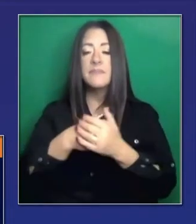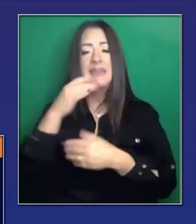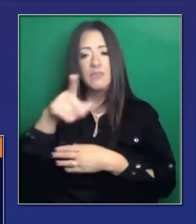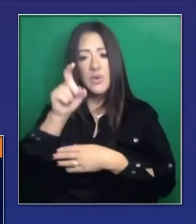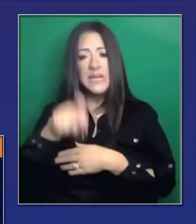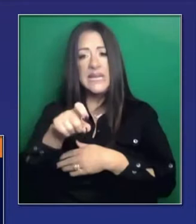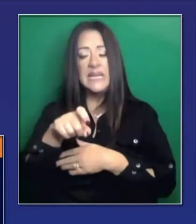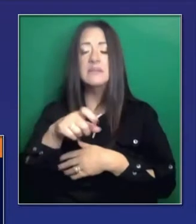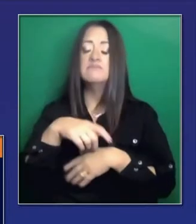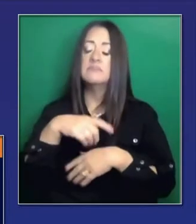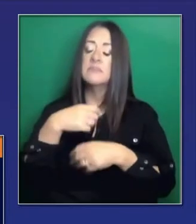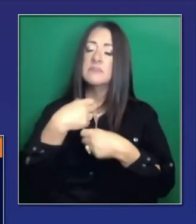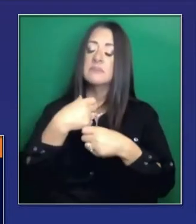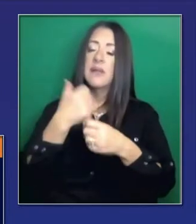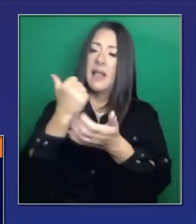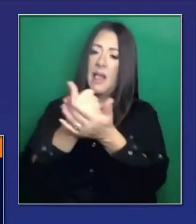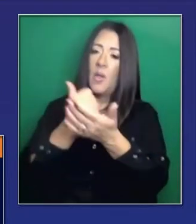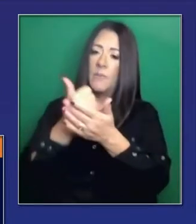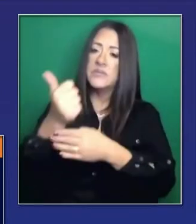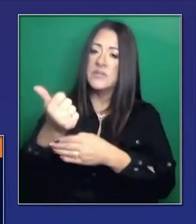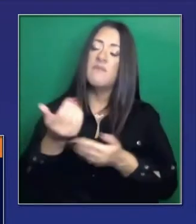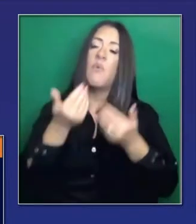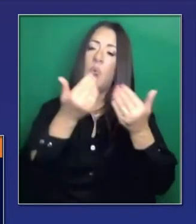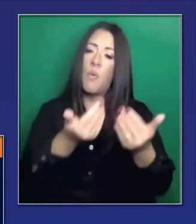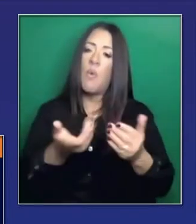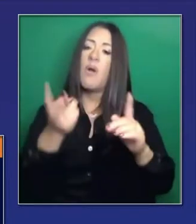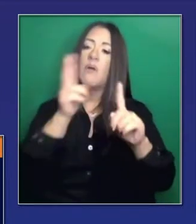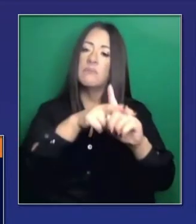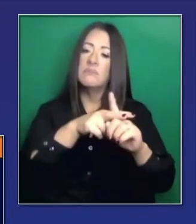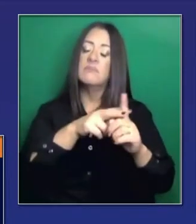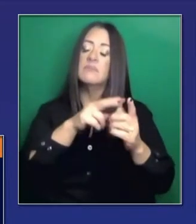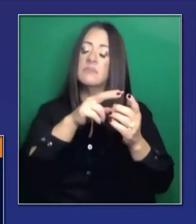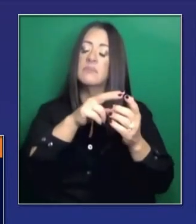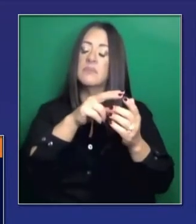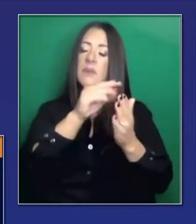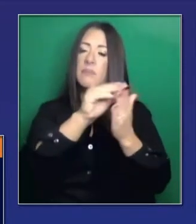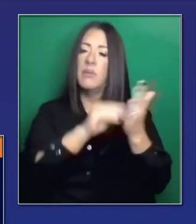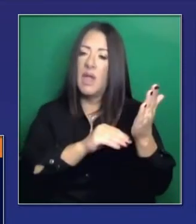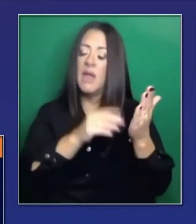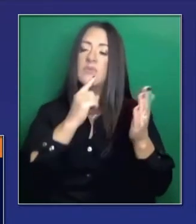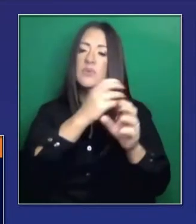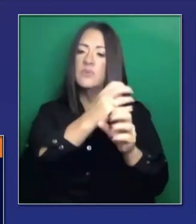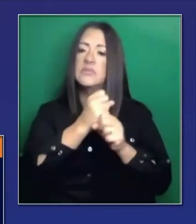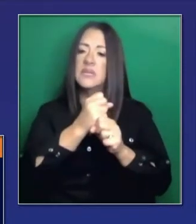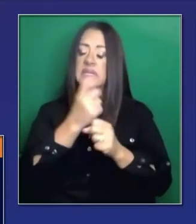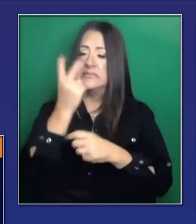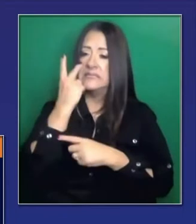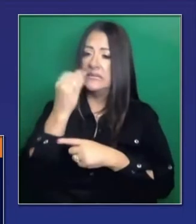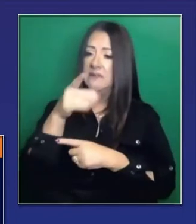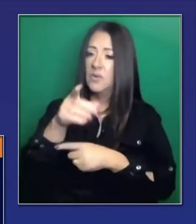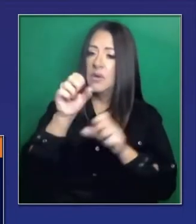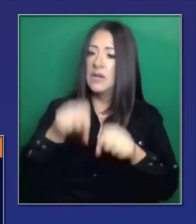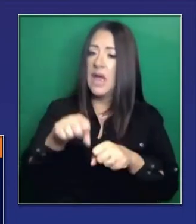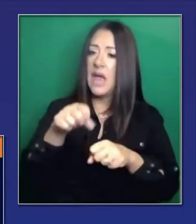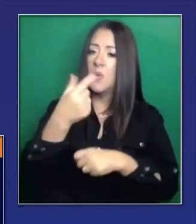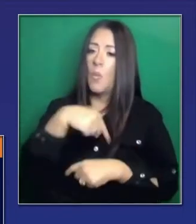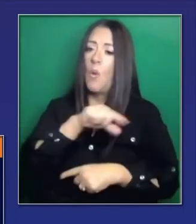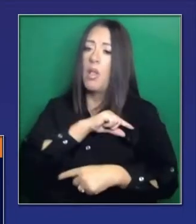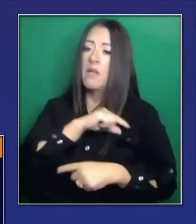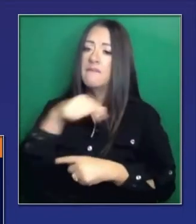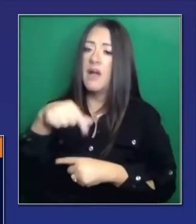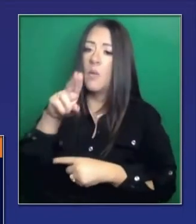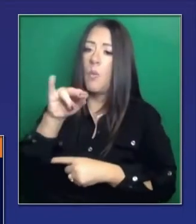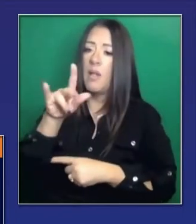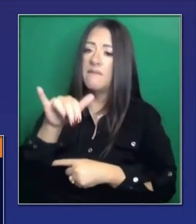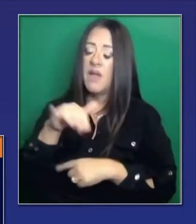estas para que puedan aprovecharse de ellas, informarse de ellas, ver si califican o no. Están